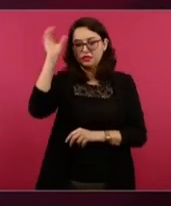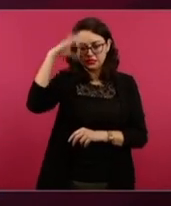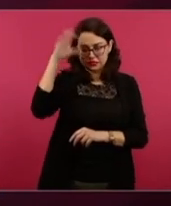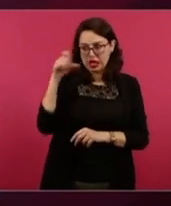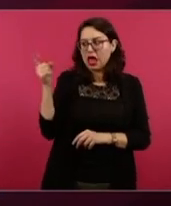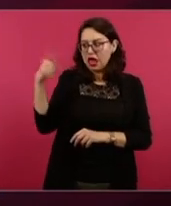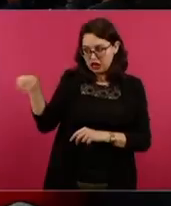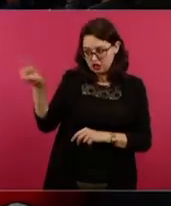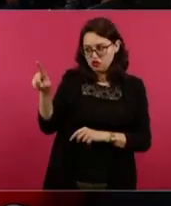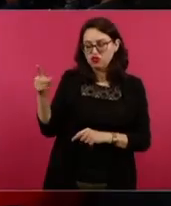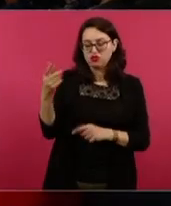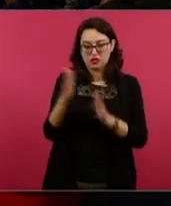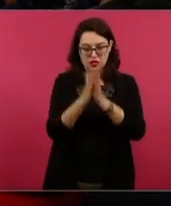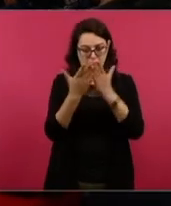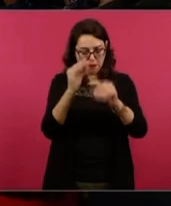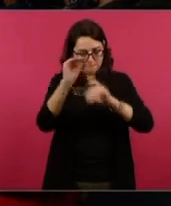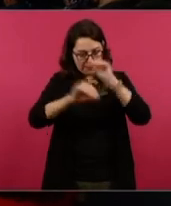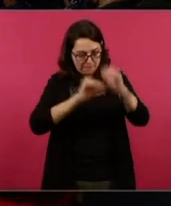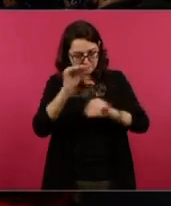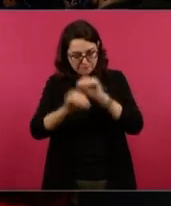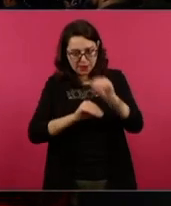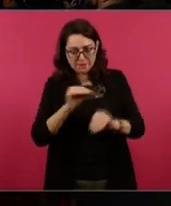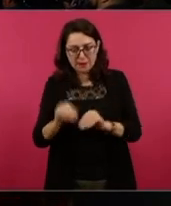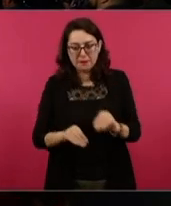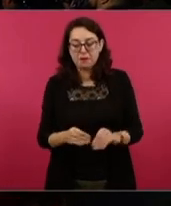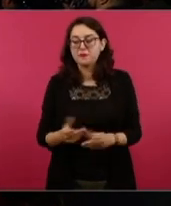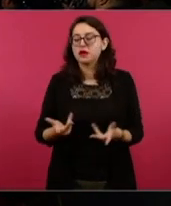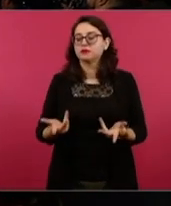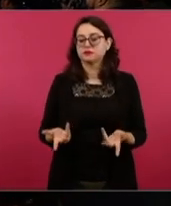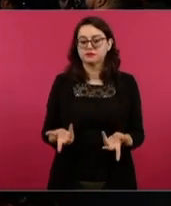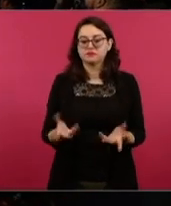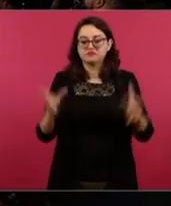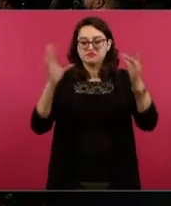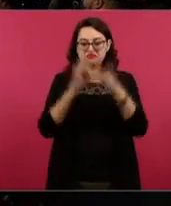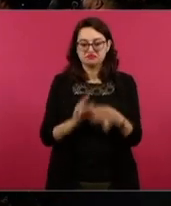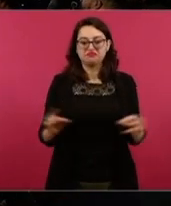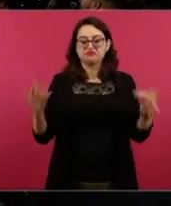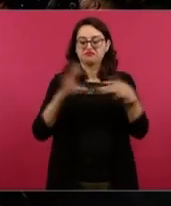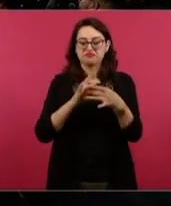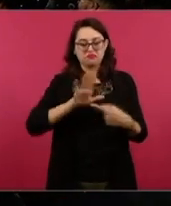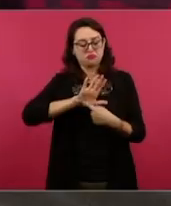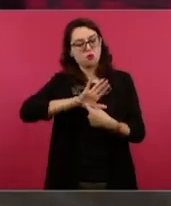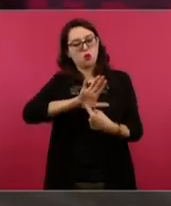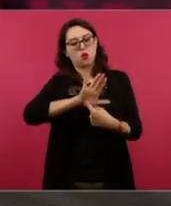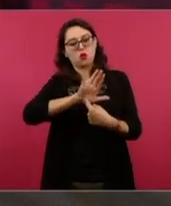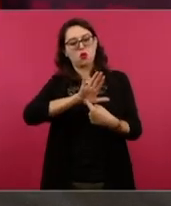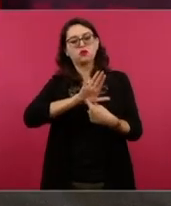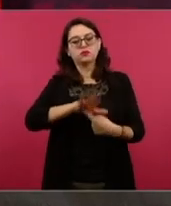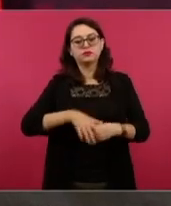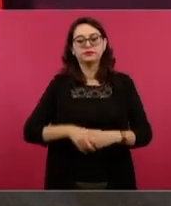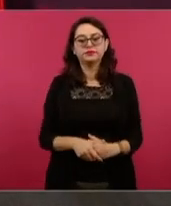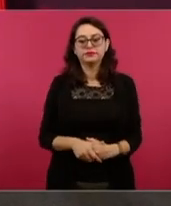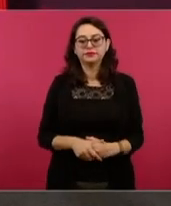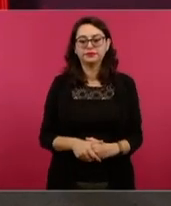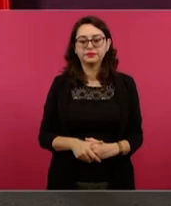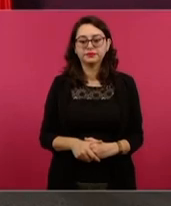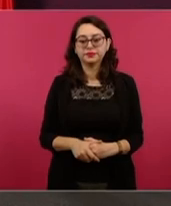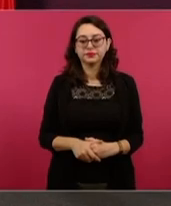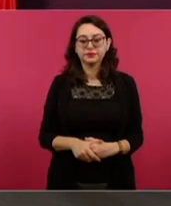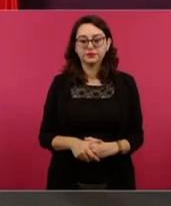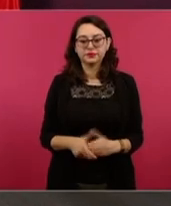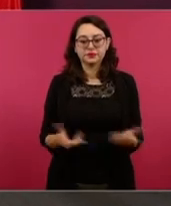contenidos de los libros para explicar, para